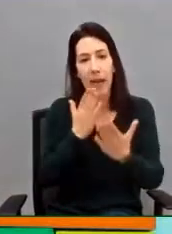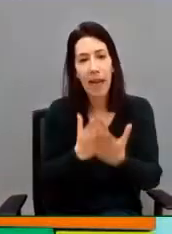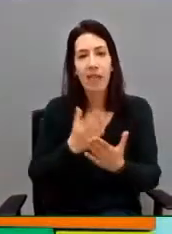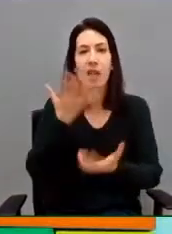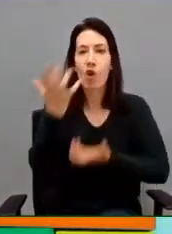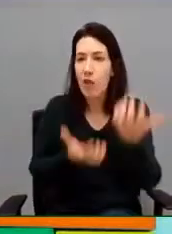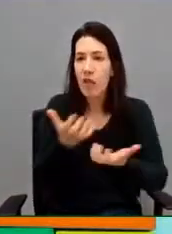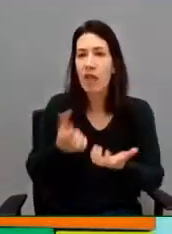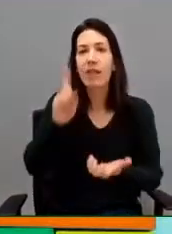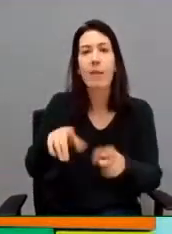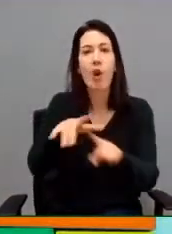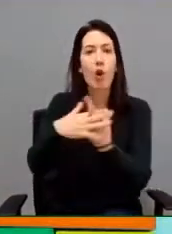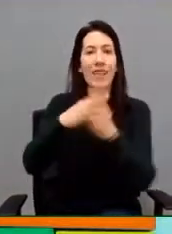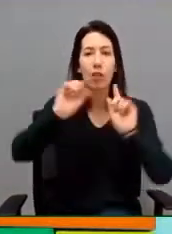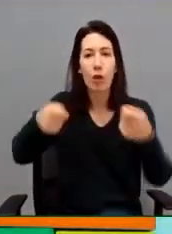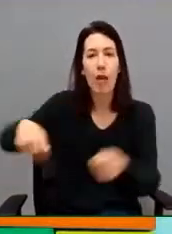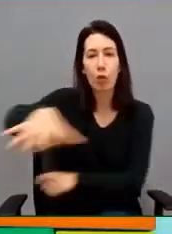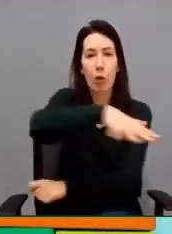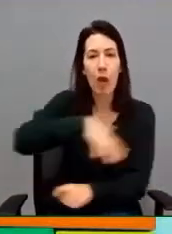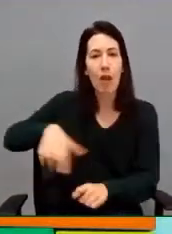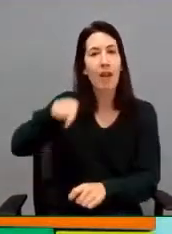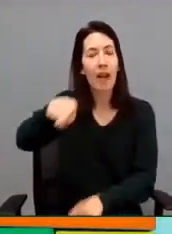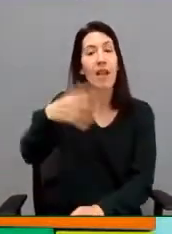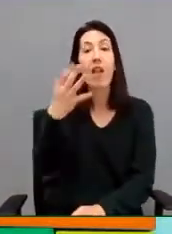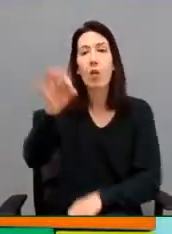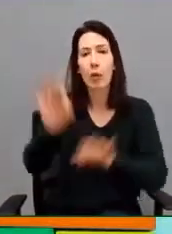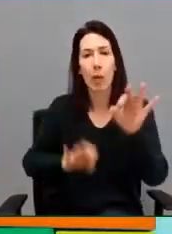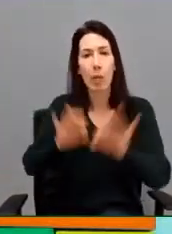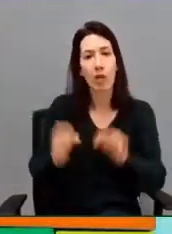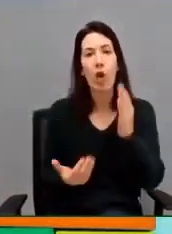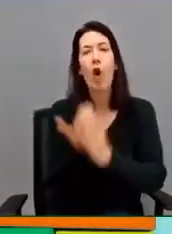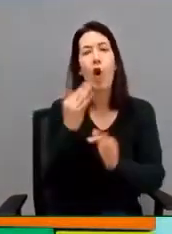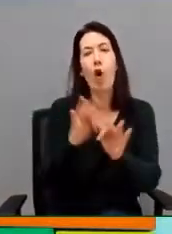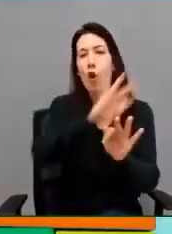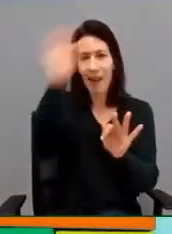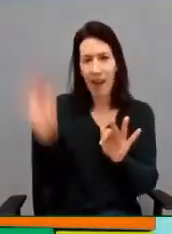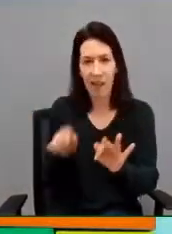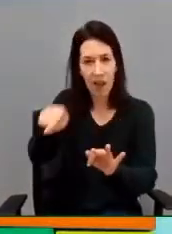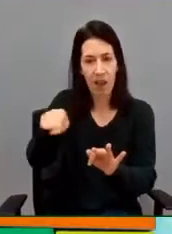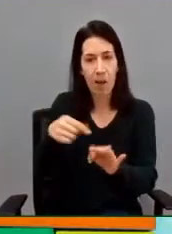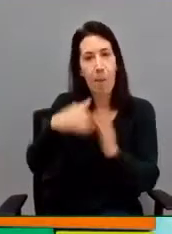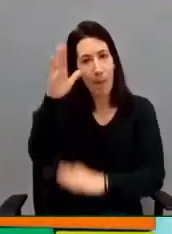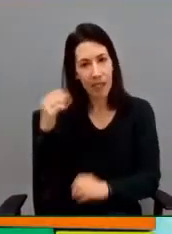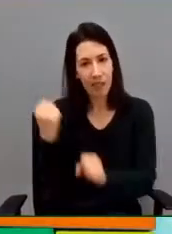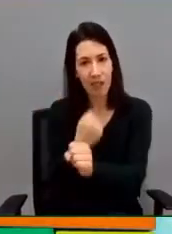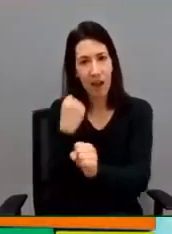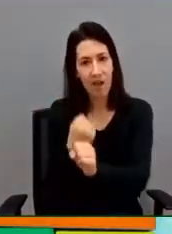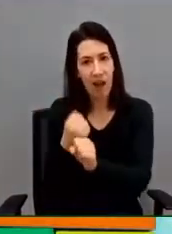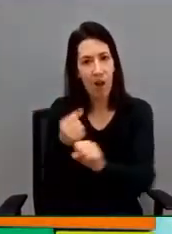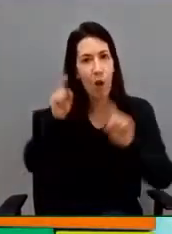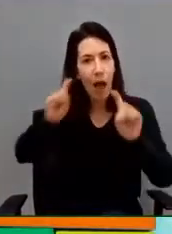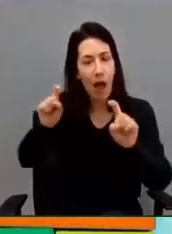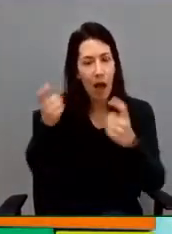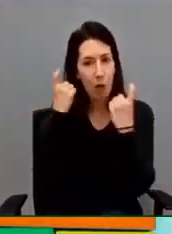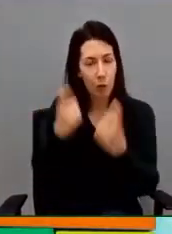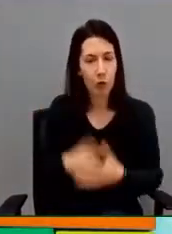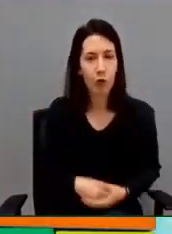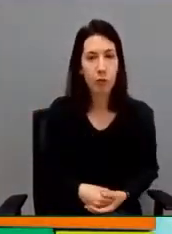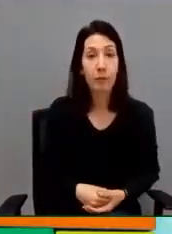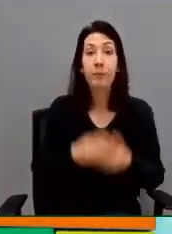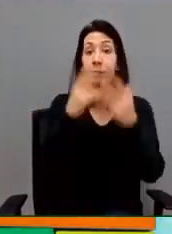natural, donde se desarrolla más del 50% de la jornada de trabajo de los alumnos y